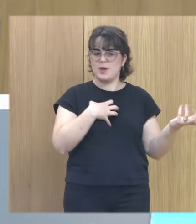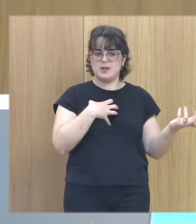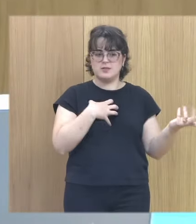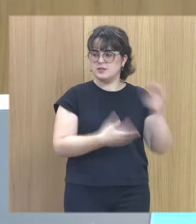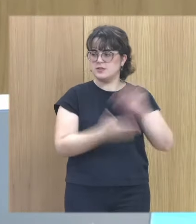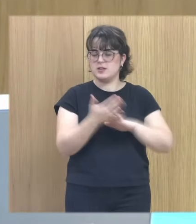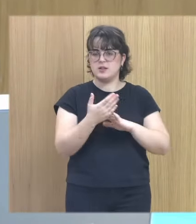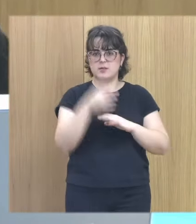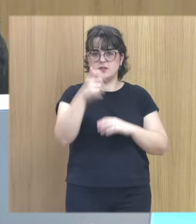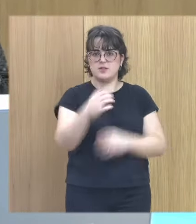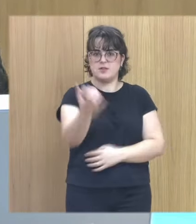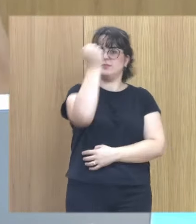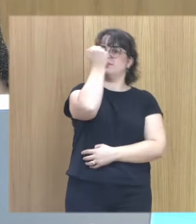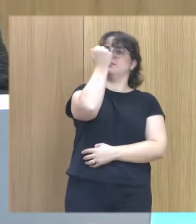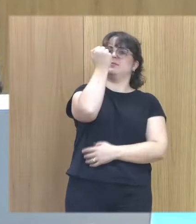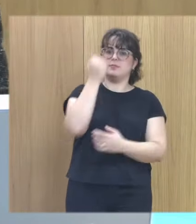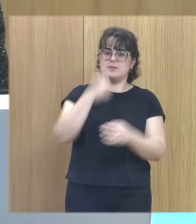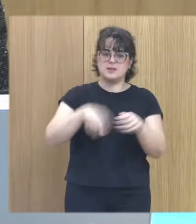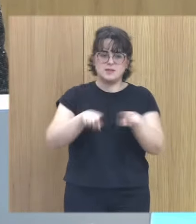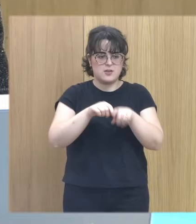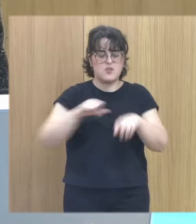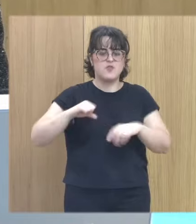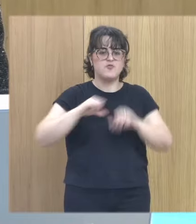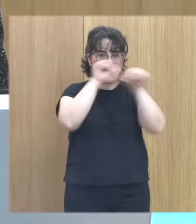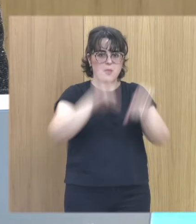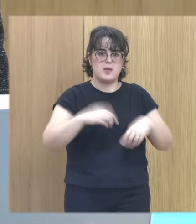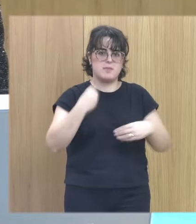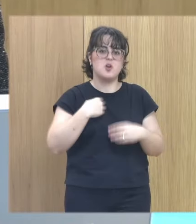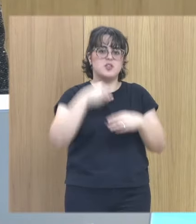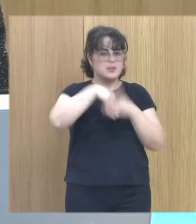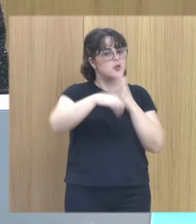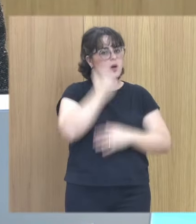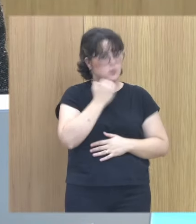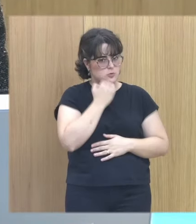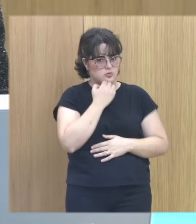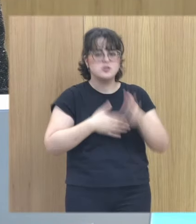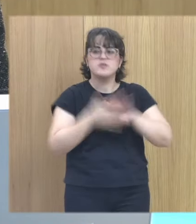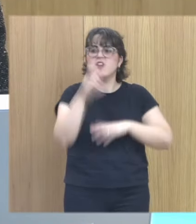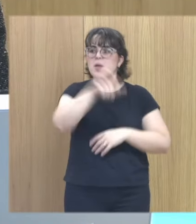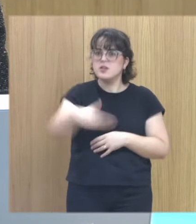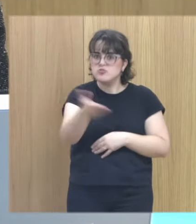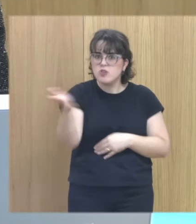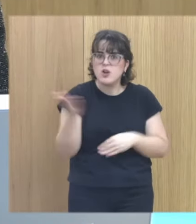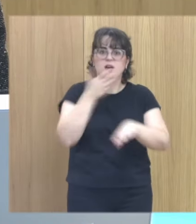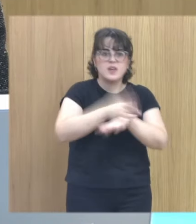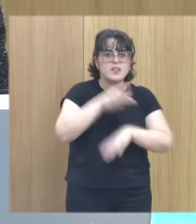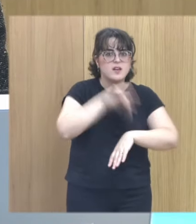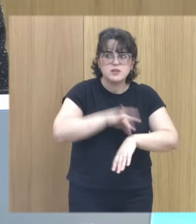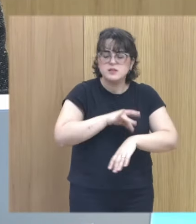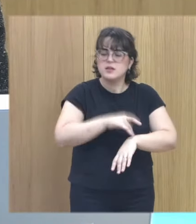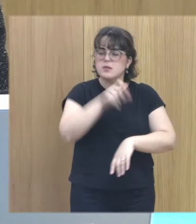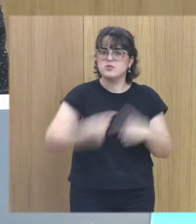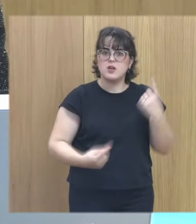sujeto porque tienes la persona aquí que es exactamente la misma posición que tienen en el abuso entonces para muchas personas ir al dentista hay muchas